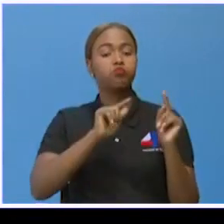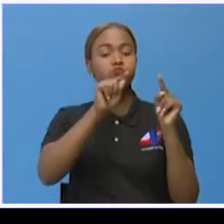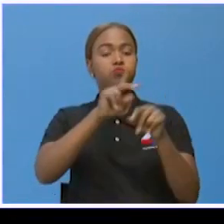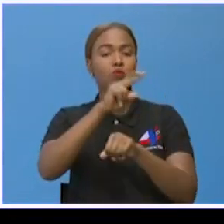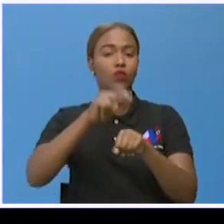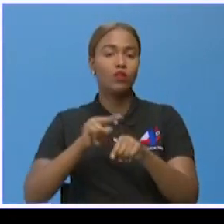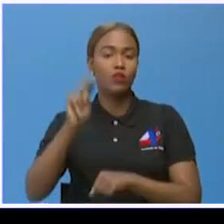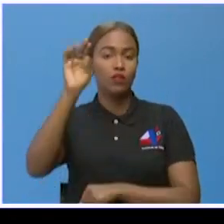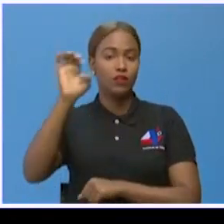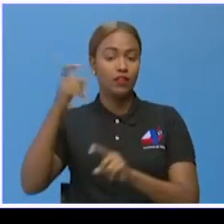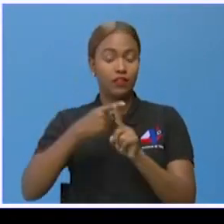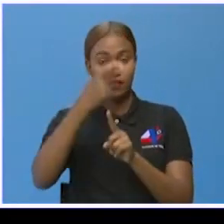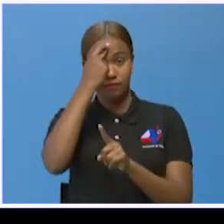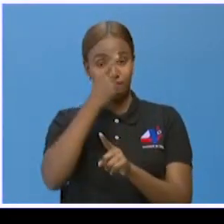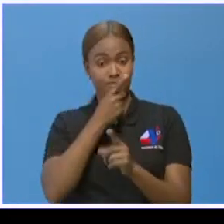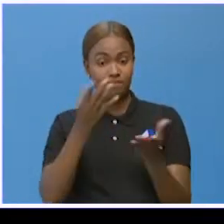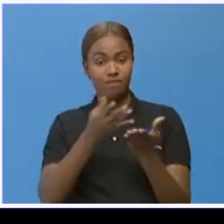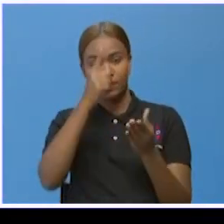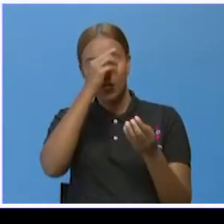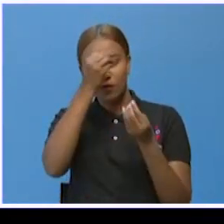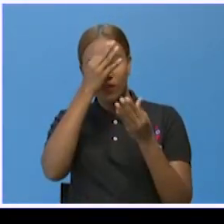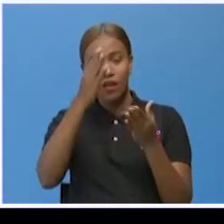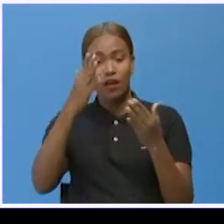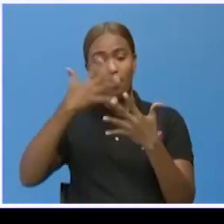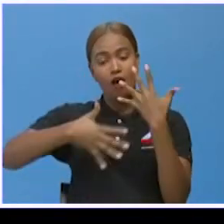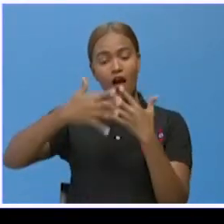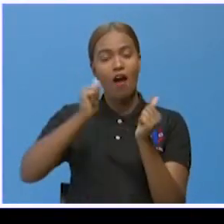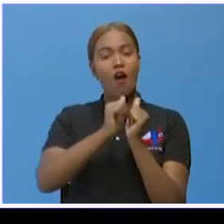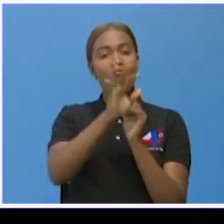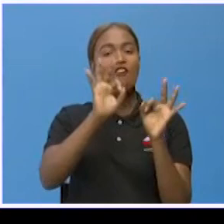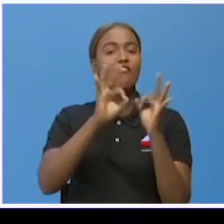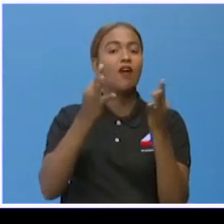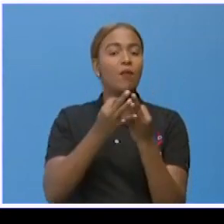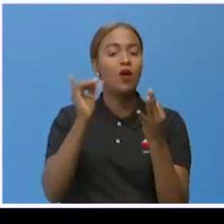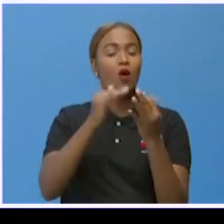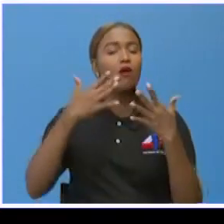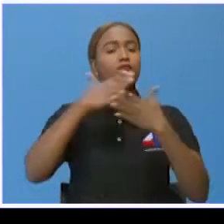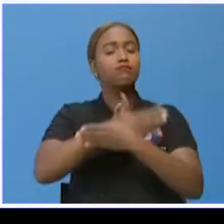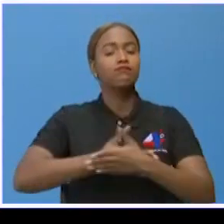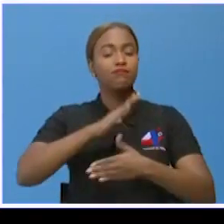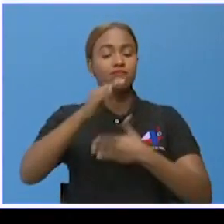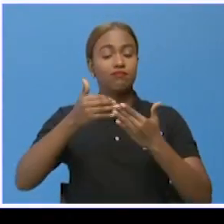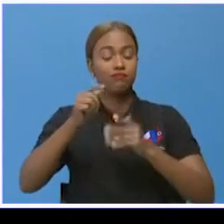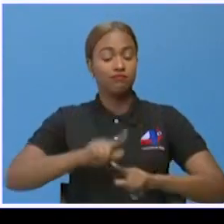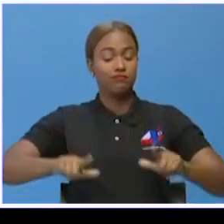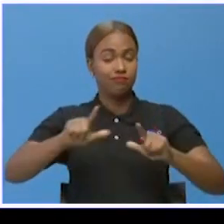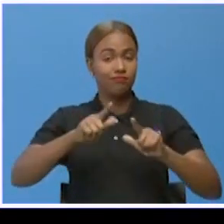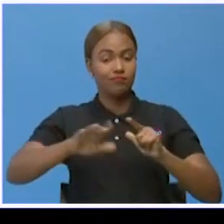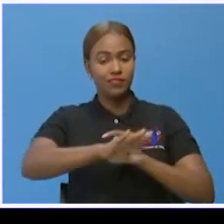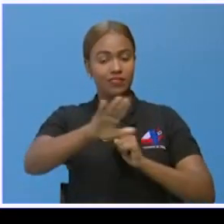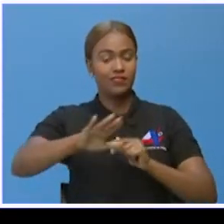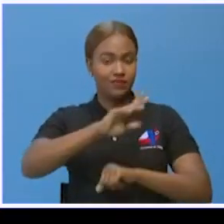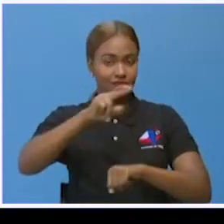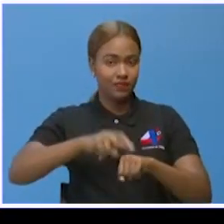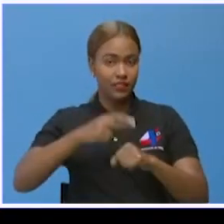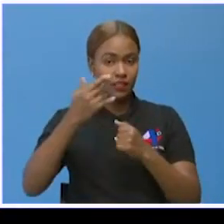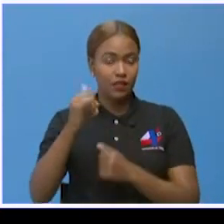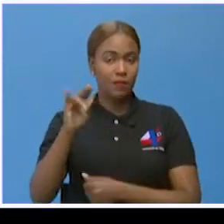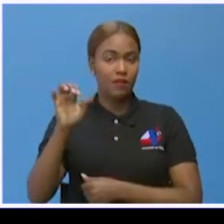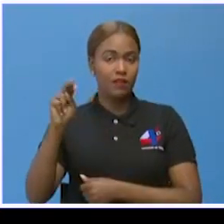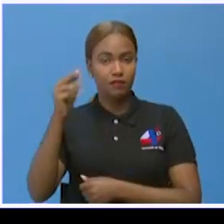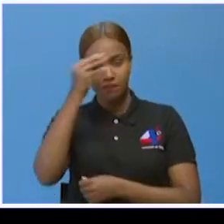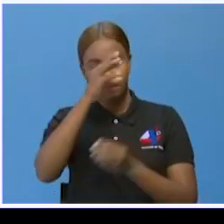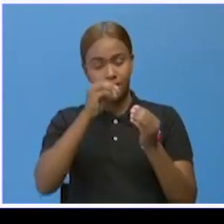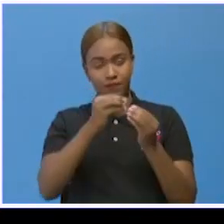la región noroeste del país. ¿Para qué? Bueno, pues para compartir con sus familiares y a su vez disfrutar de los lugares de esparcimientos en toda esa zona. Melvin Toribio